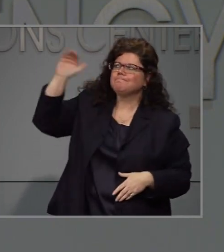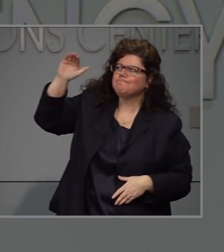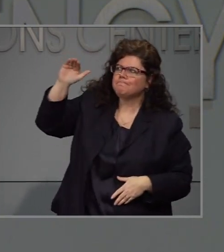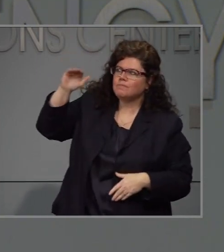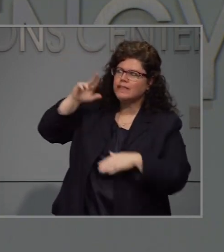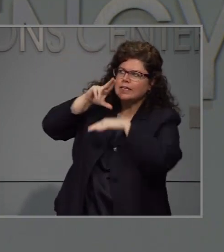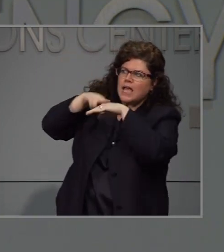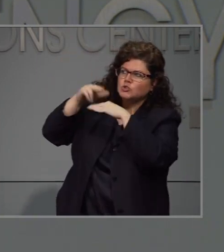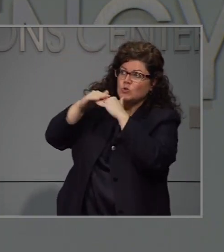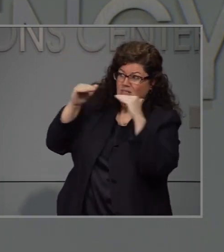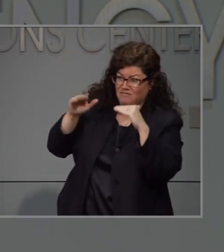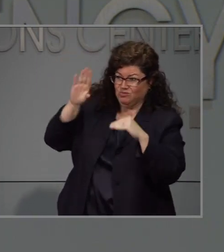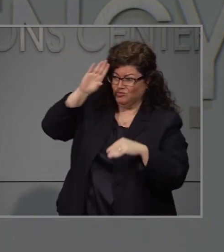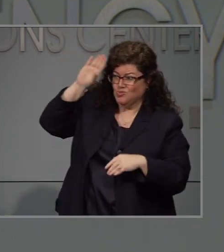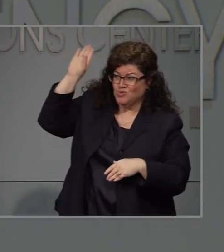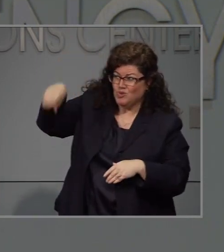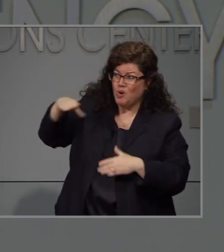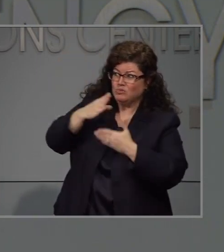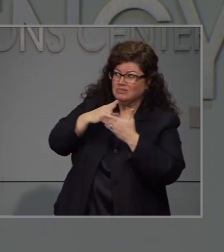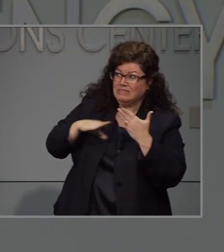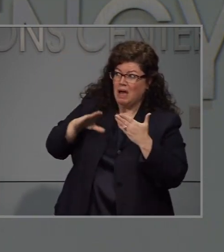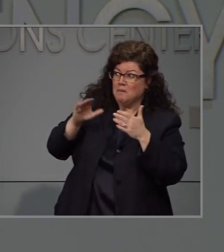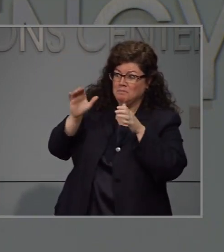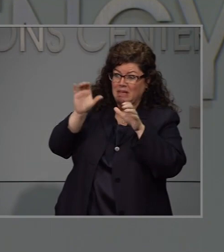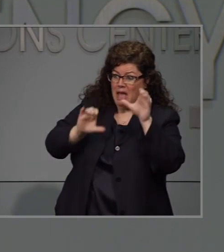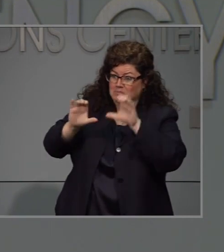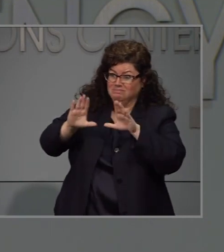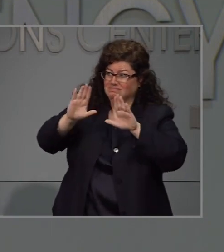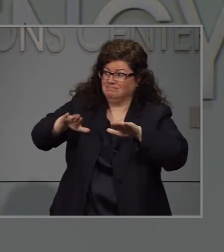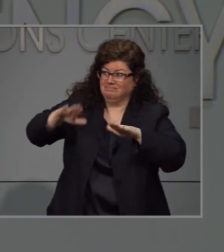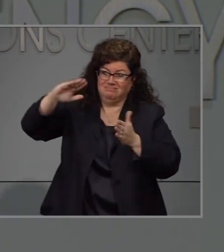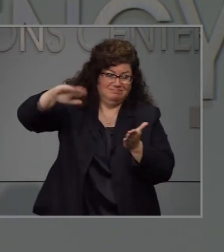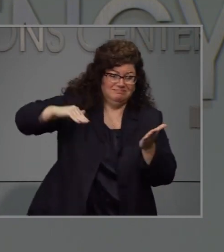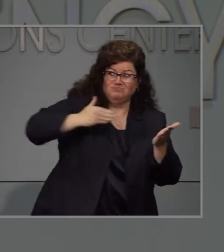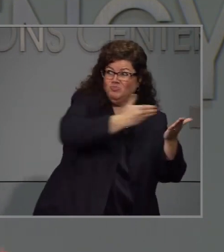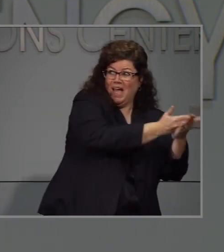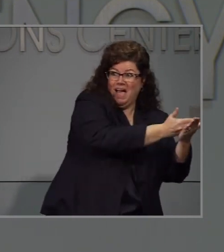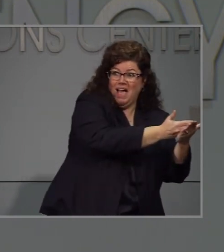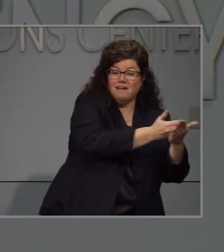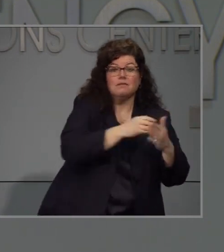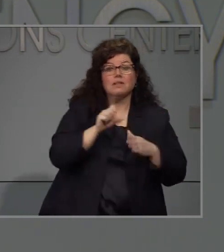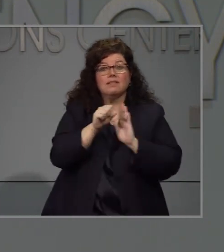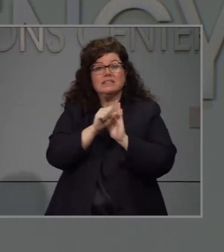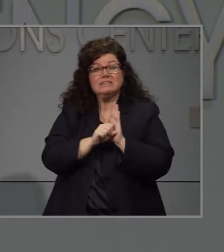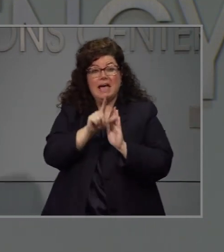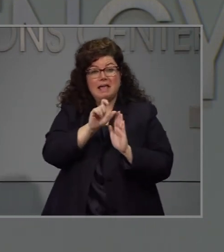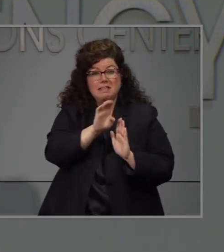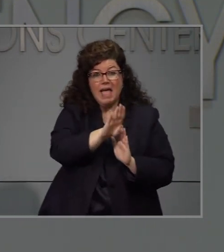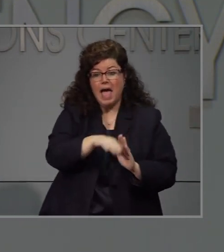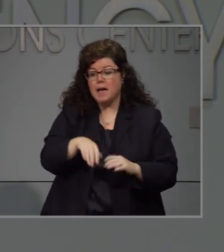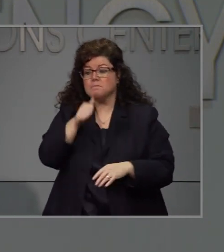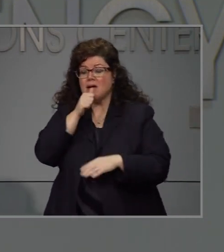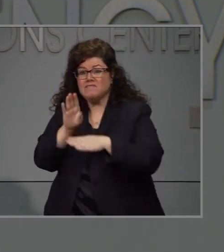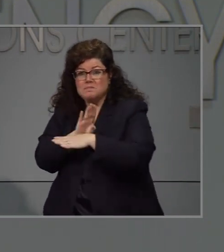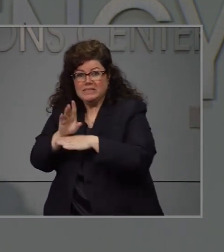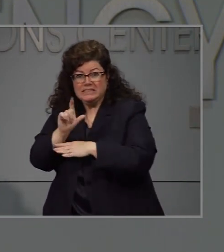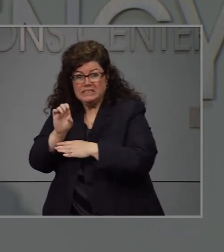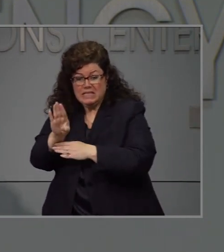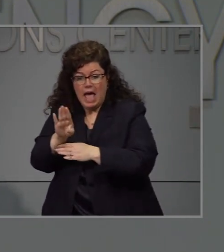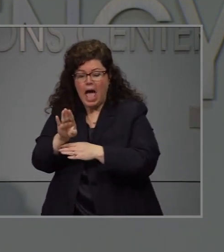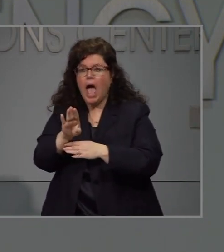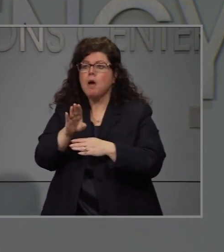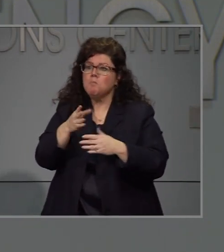algunos líderes para cerciorarnos de que ellos supieran que tenemos problemas en el sum en la cadena de suministro en el